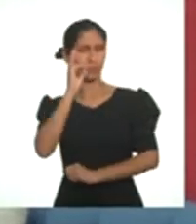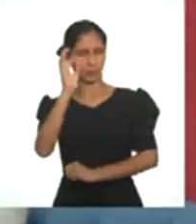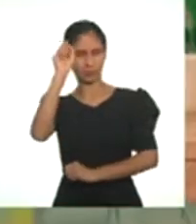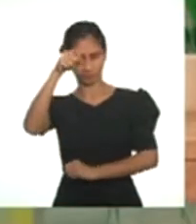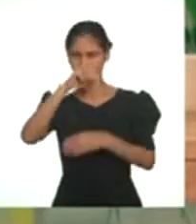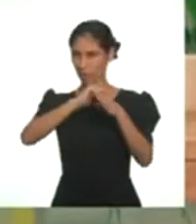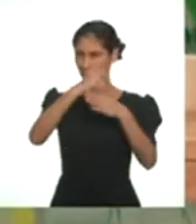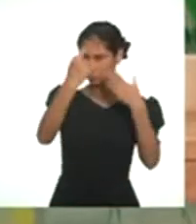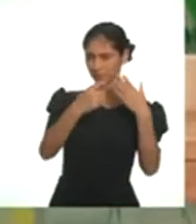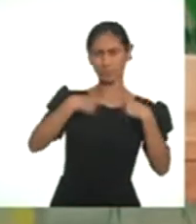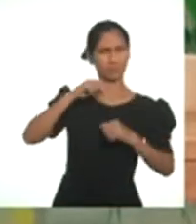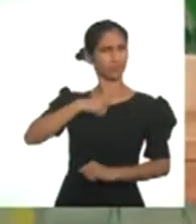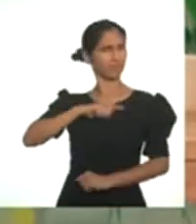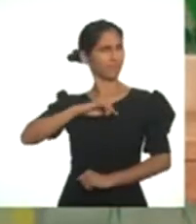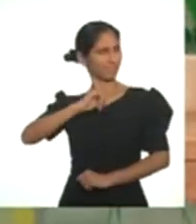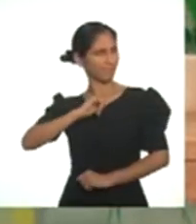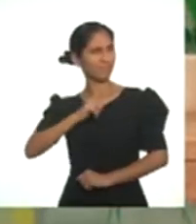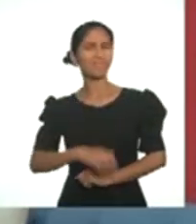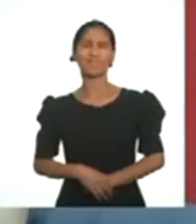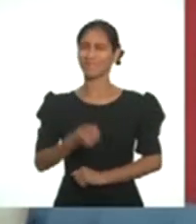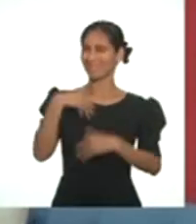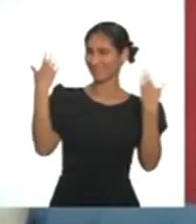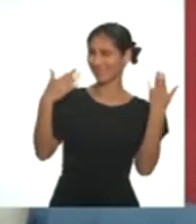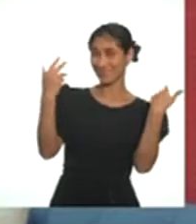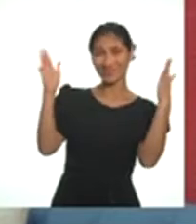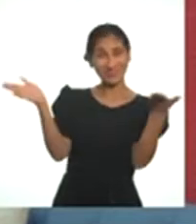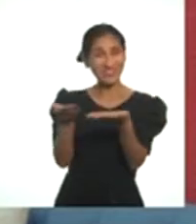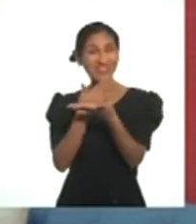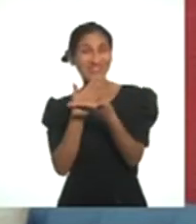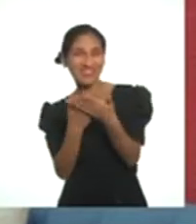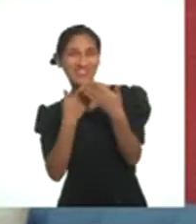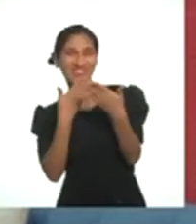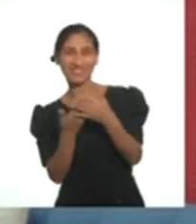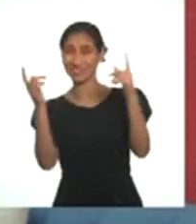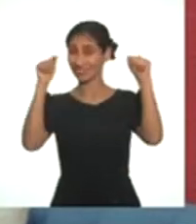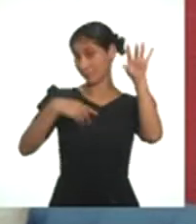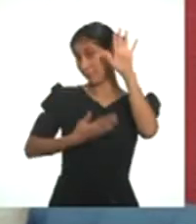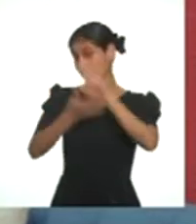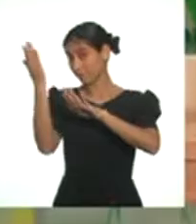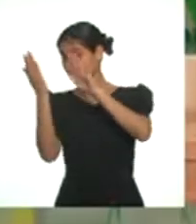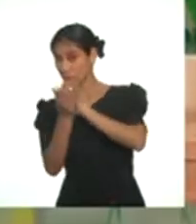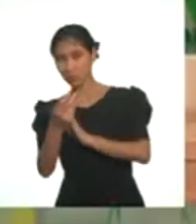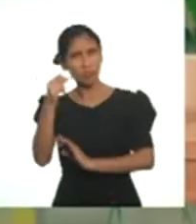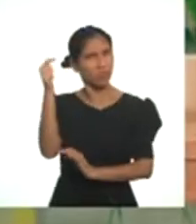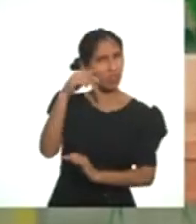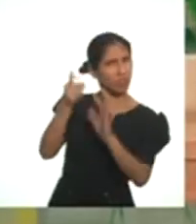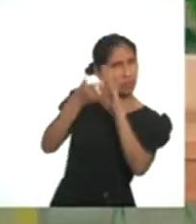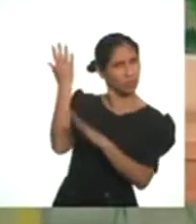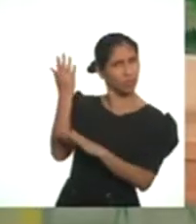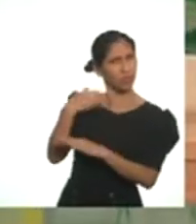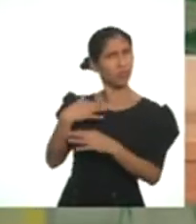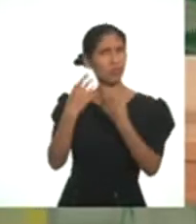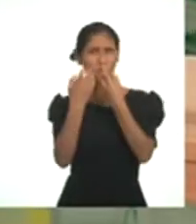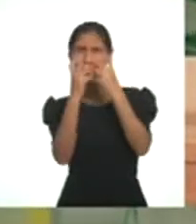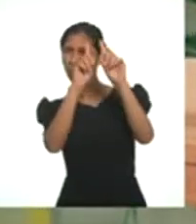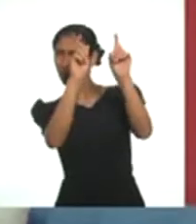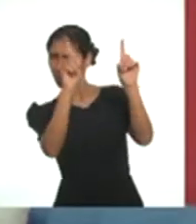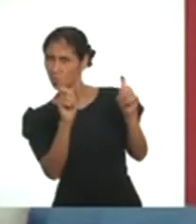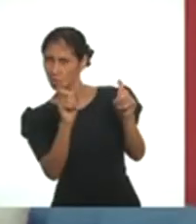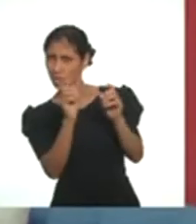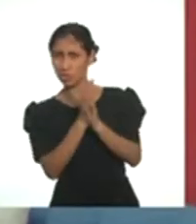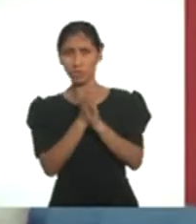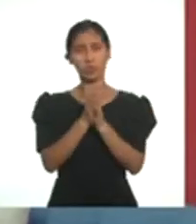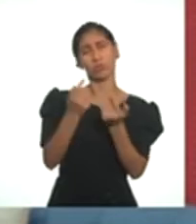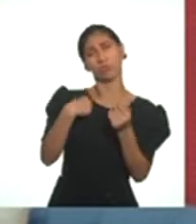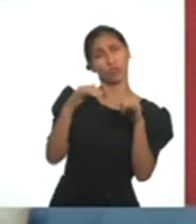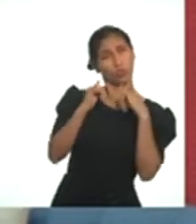lo prometo. Y yo también. Me alegro mucho. Gracias. Es hora de irme. Tan rápido. Tengo muchas preguntas que hacerte.